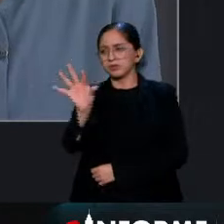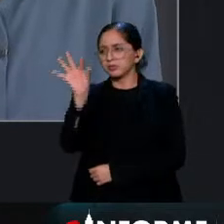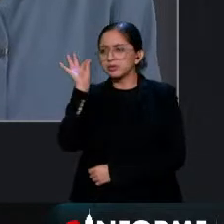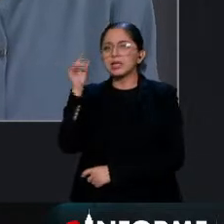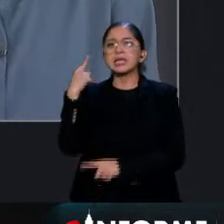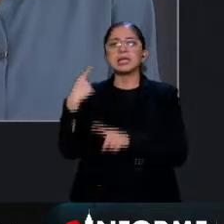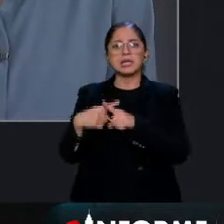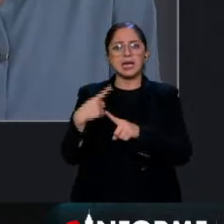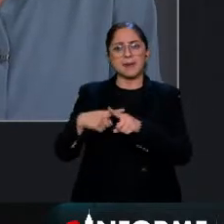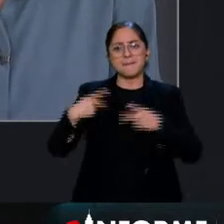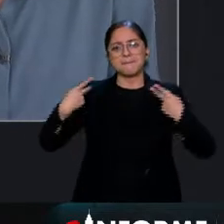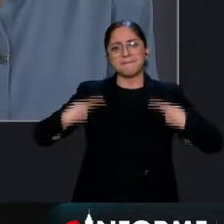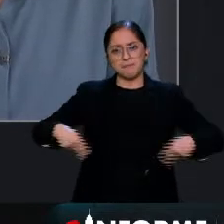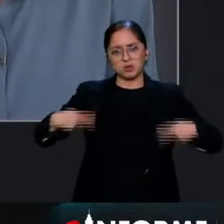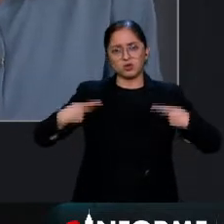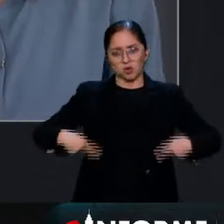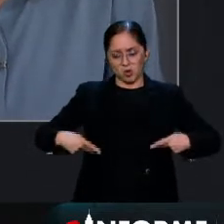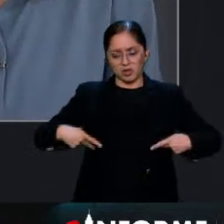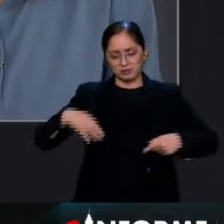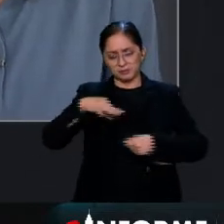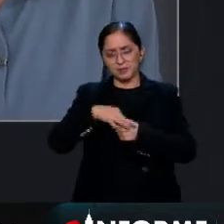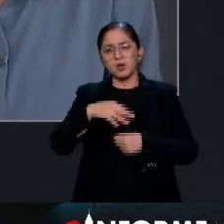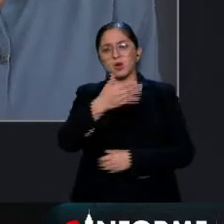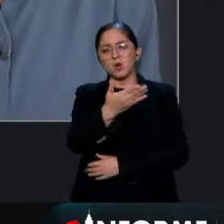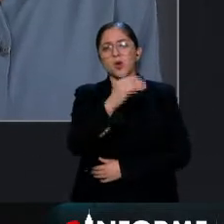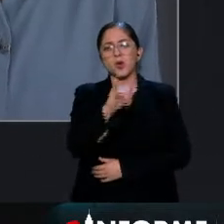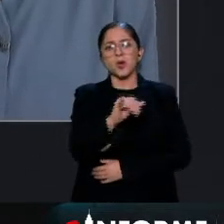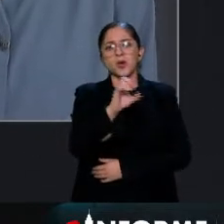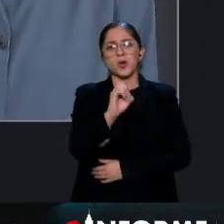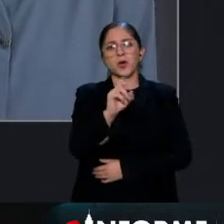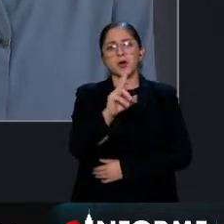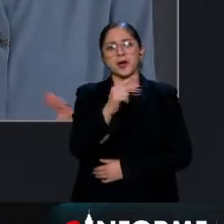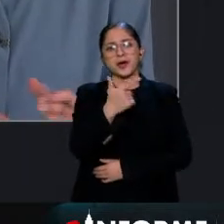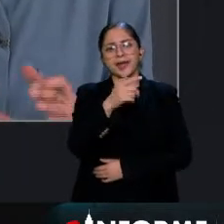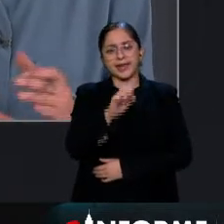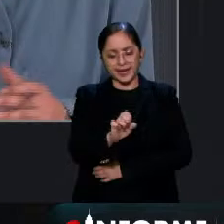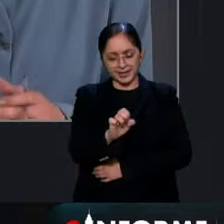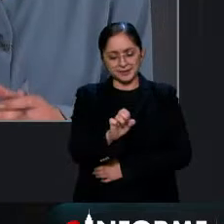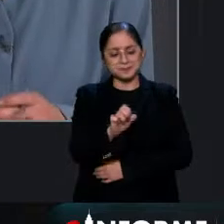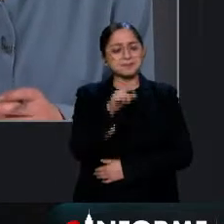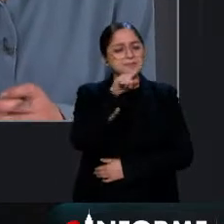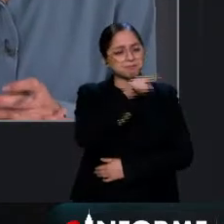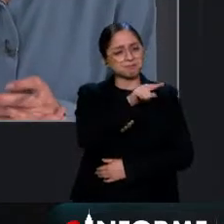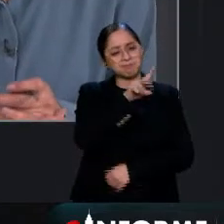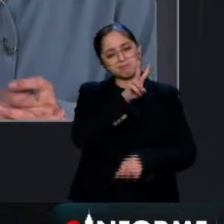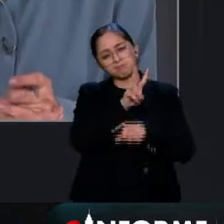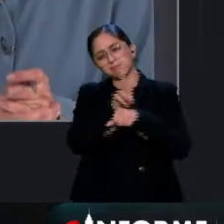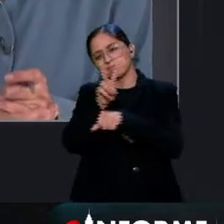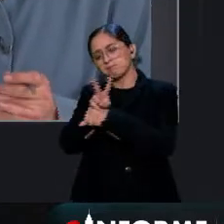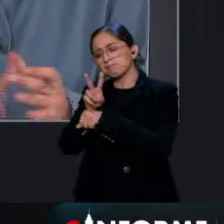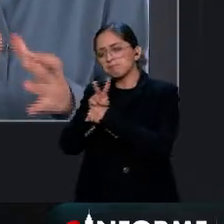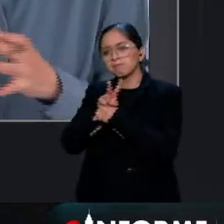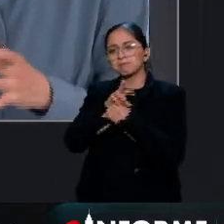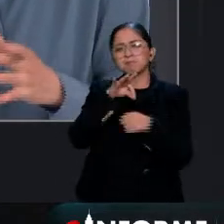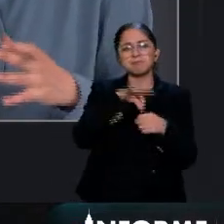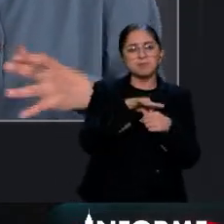ciudadano. Sobre el tema, Jorge David Aljovin Navarro, es analista político, observador electoral, argumentó en contraste